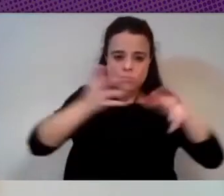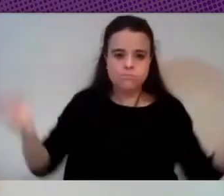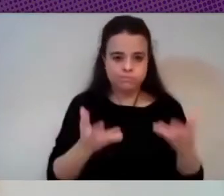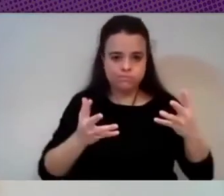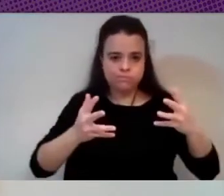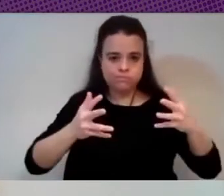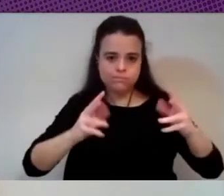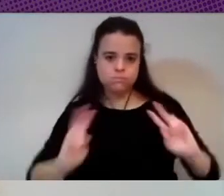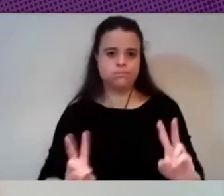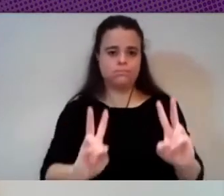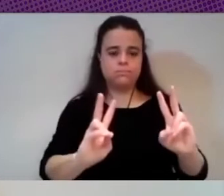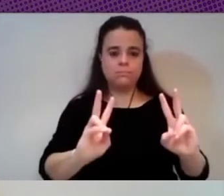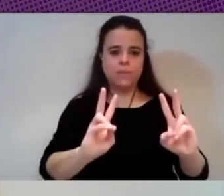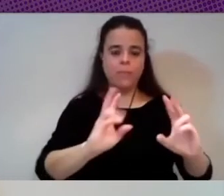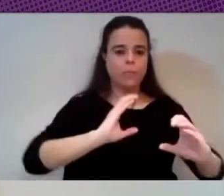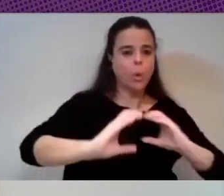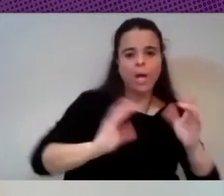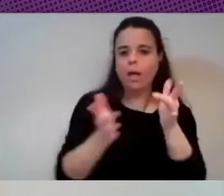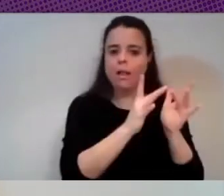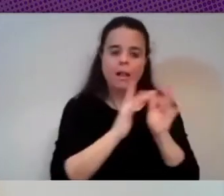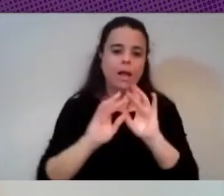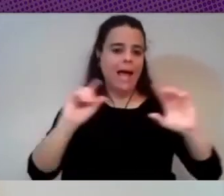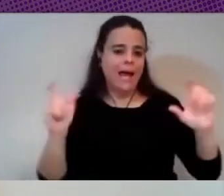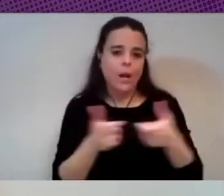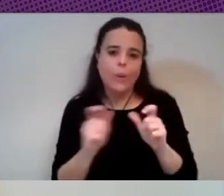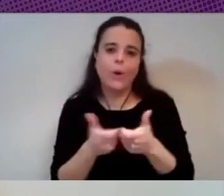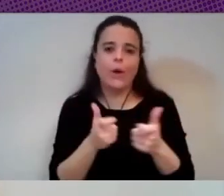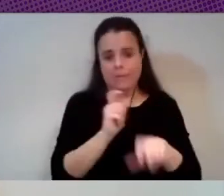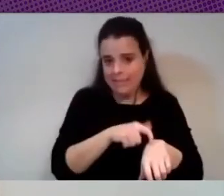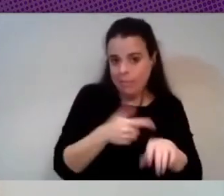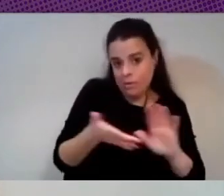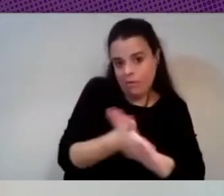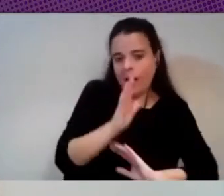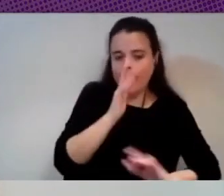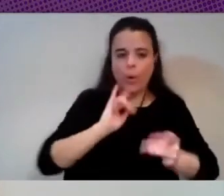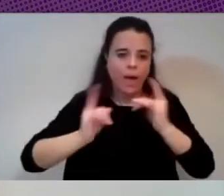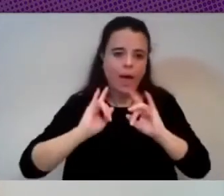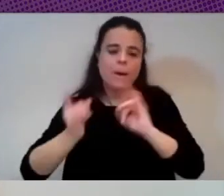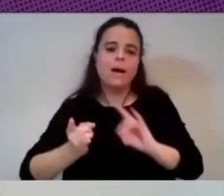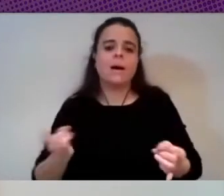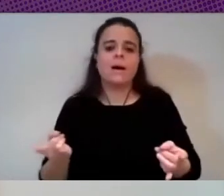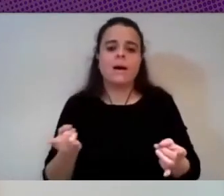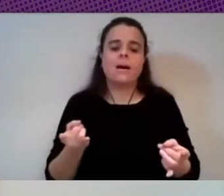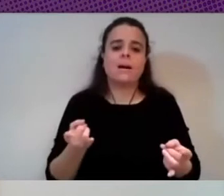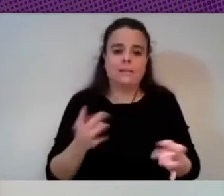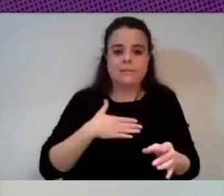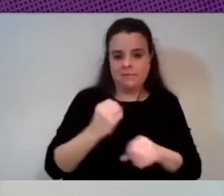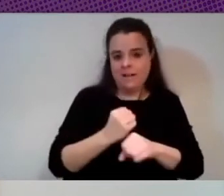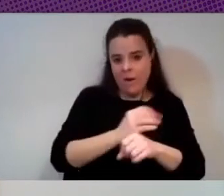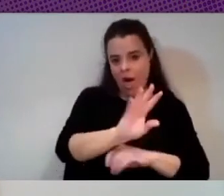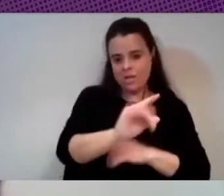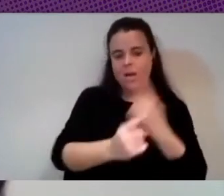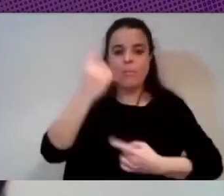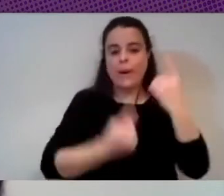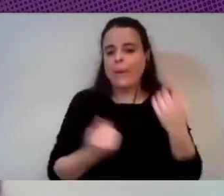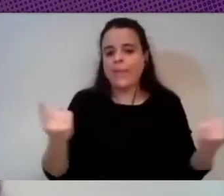reunirnos que lleva tiempo porque tienes que llamar muchas veces porque además claro esto es tu trabajo pero muchas veces escribes a alguien